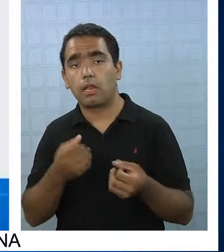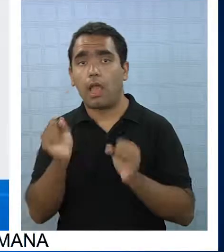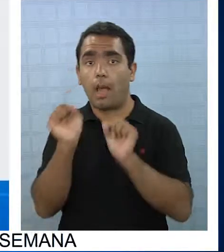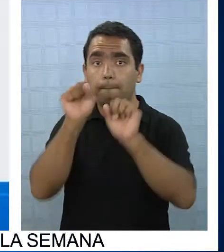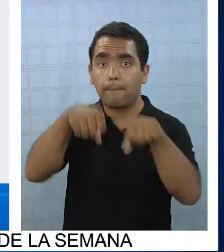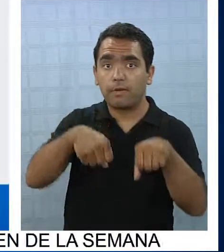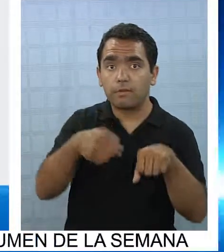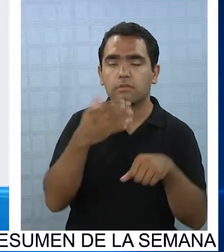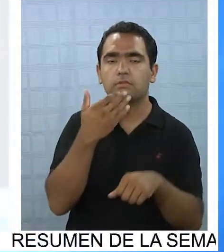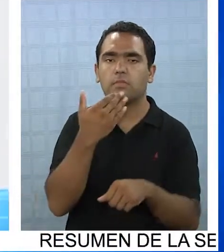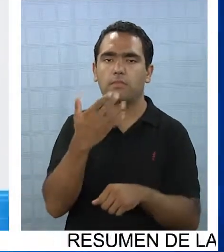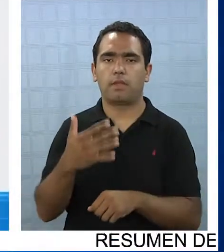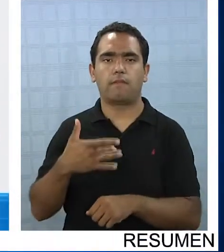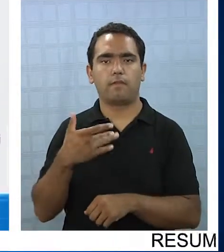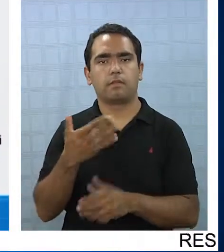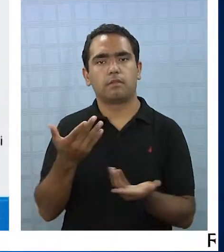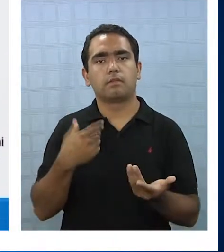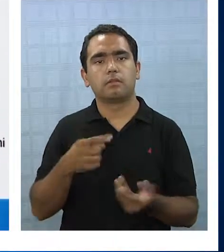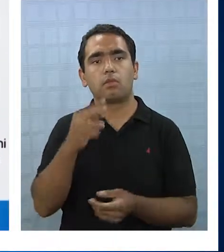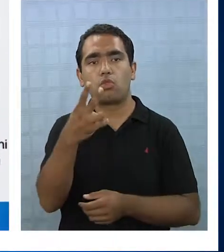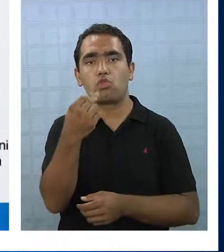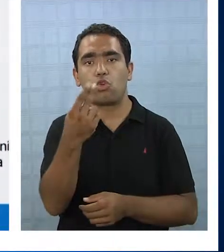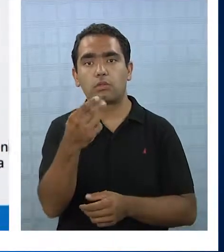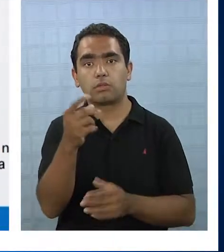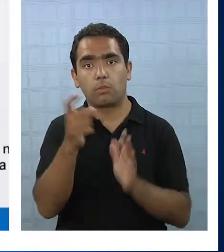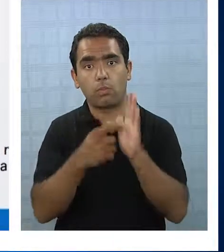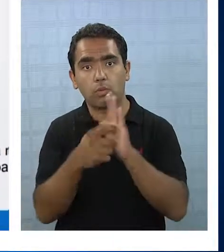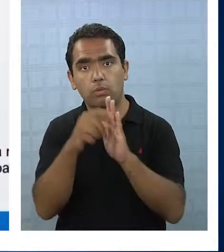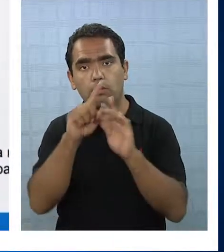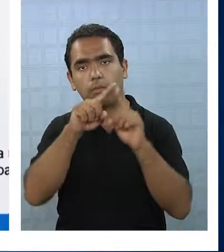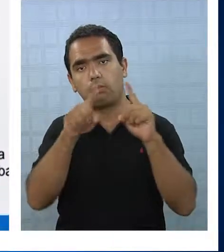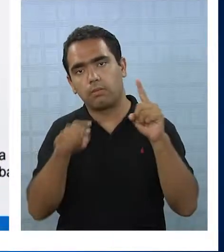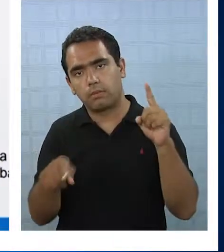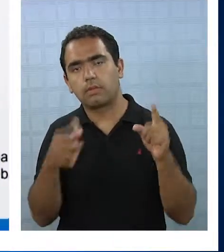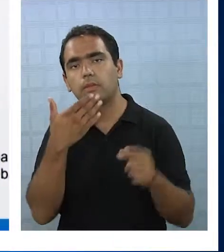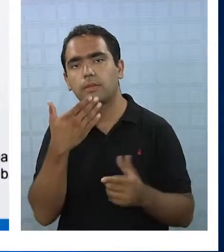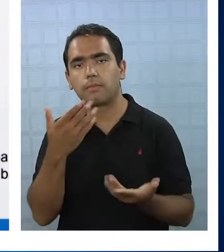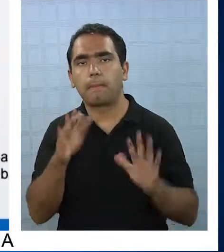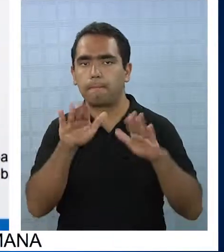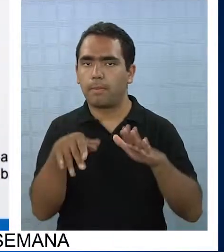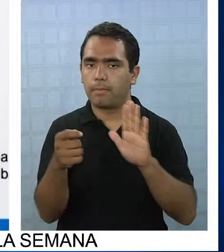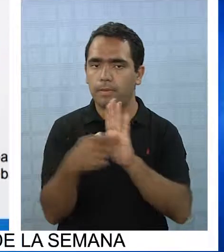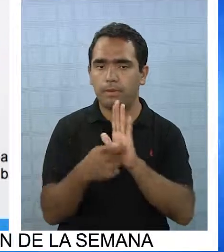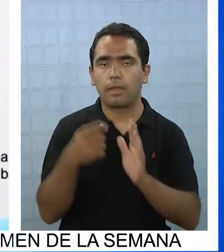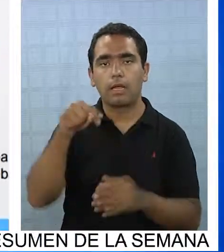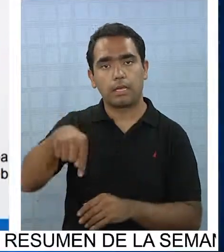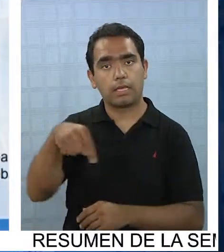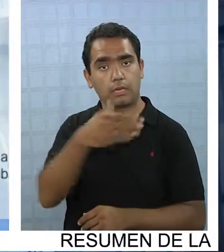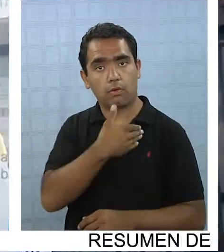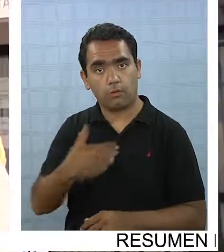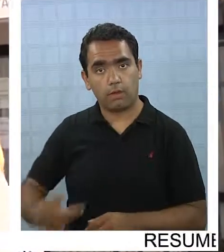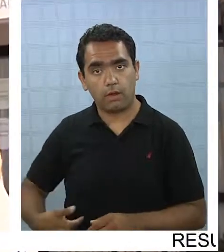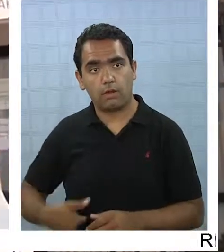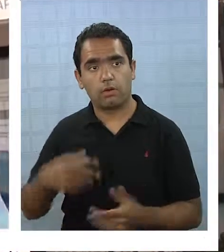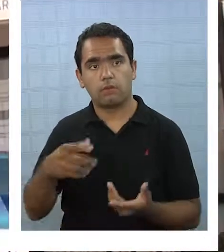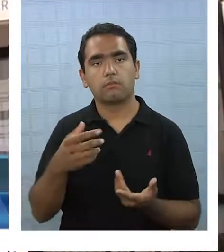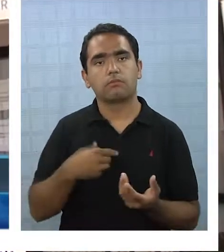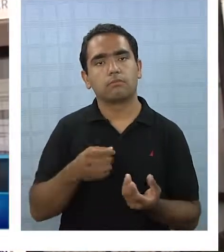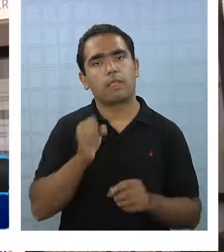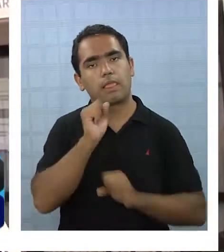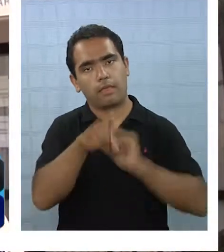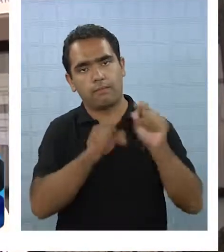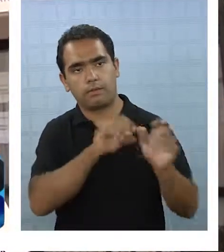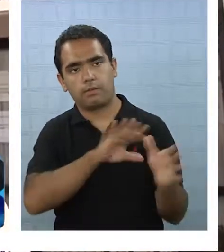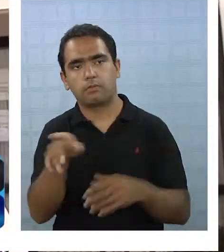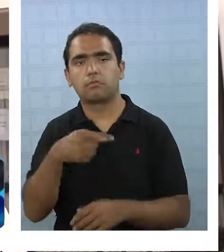afectada, con una baja de 12 puntos desde la misma fecha. El gobierno en la región se defiende. Nosotros estamos claros de que, en